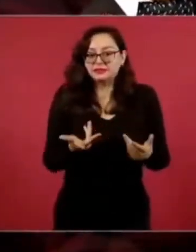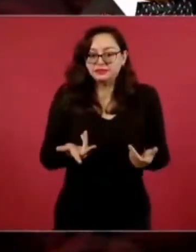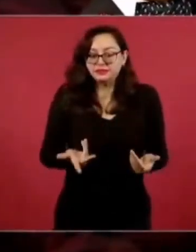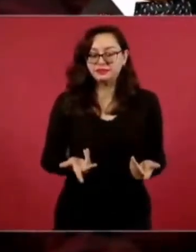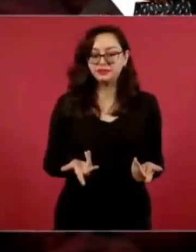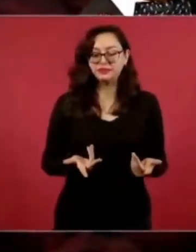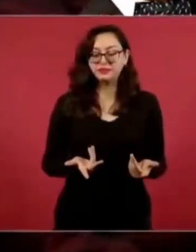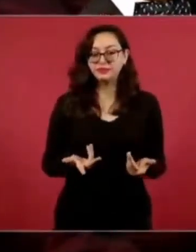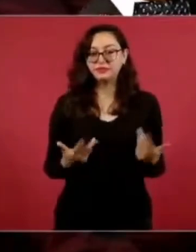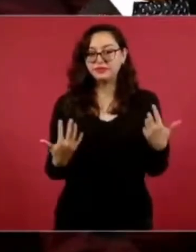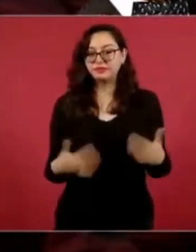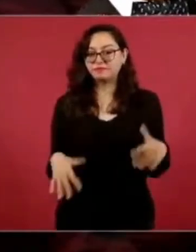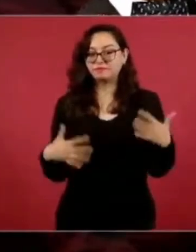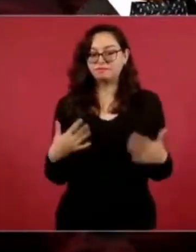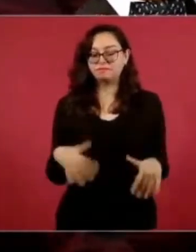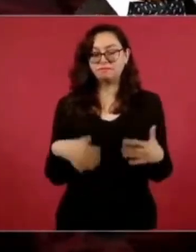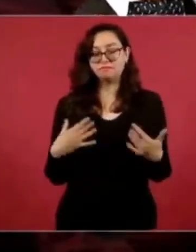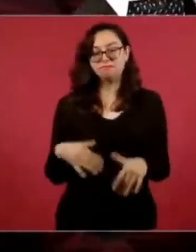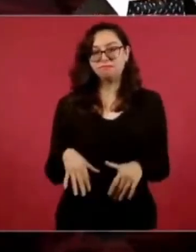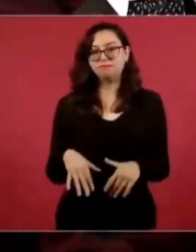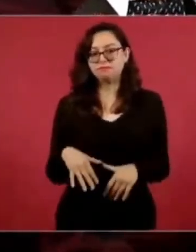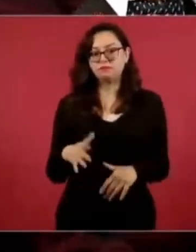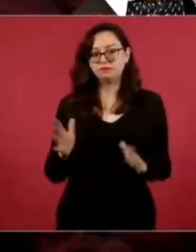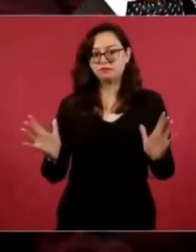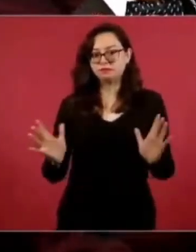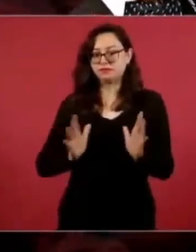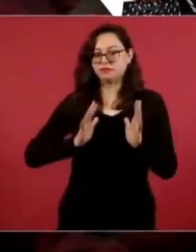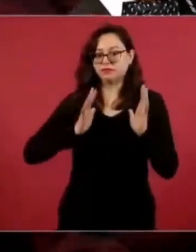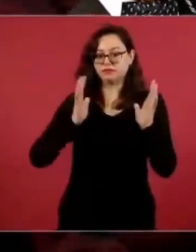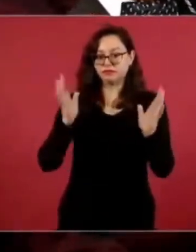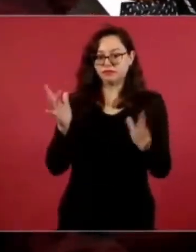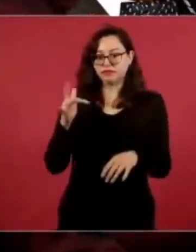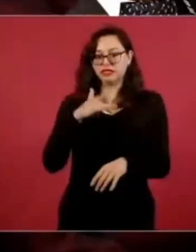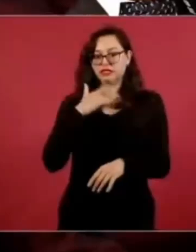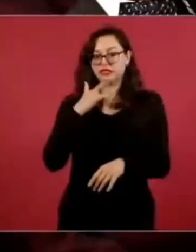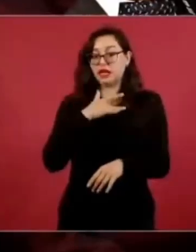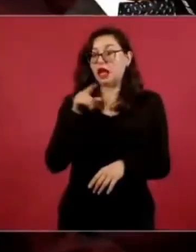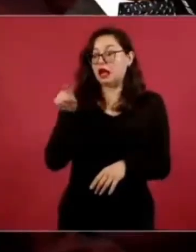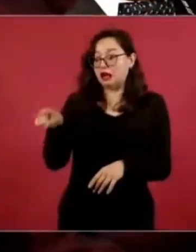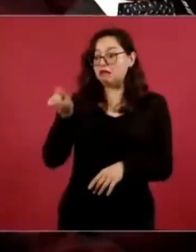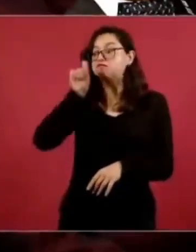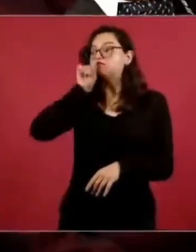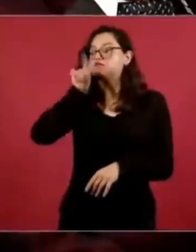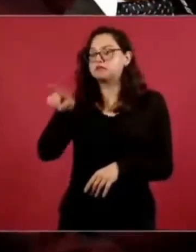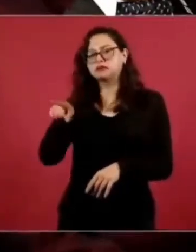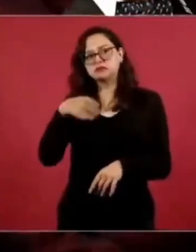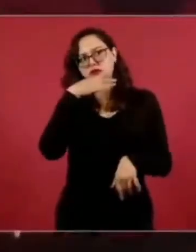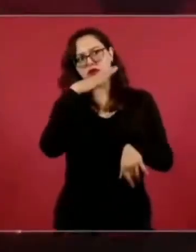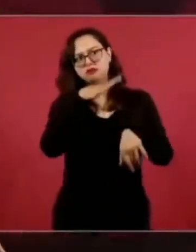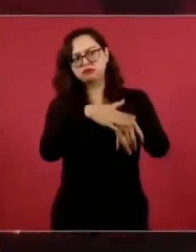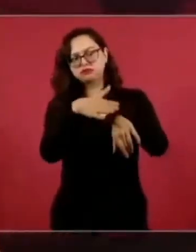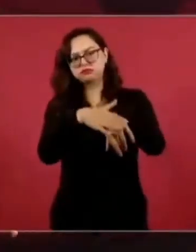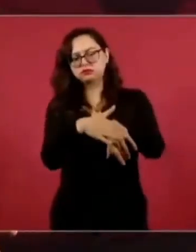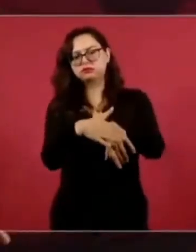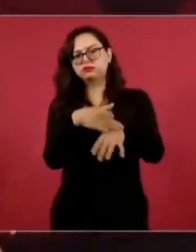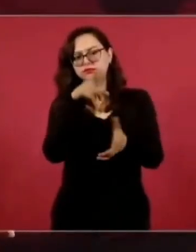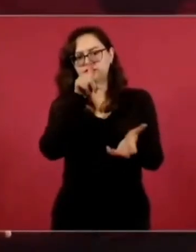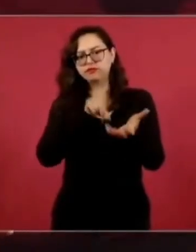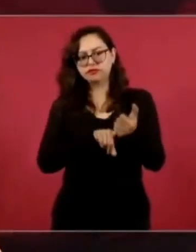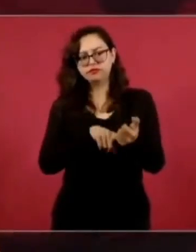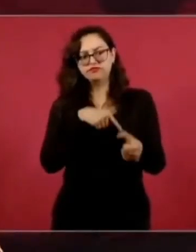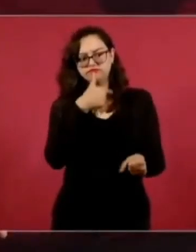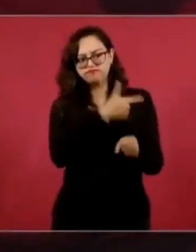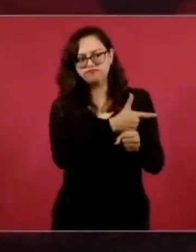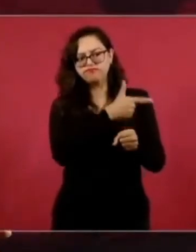consumo. Entonces, me llamó mucho la atención el que él mismo informara que estaba ajustando